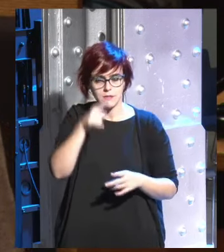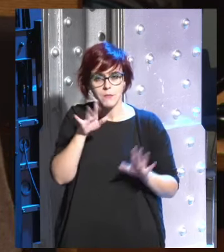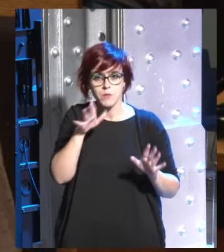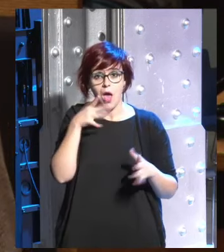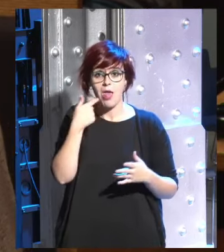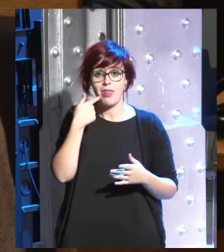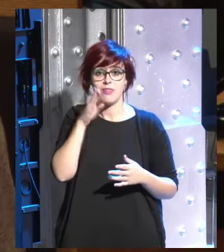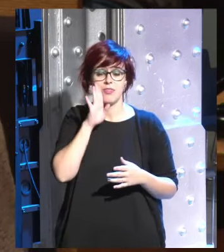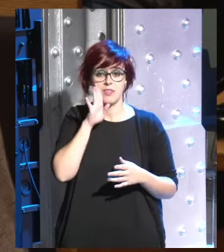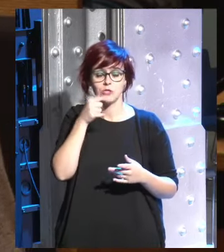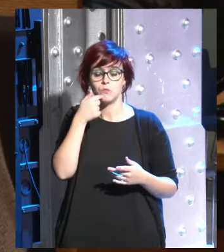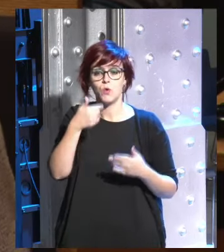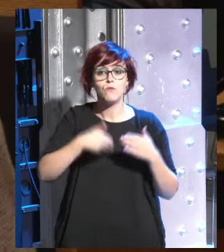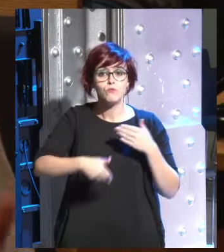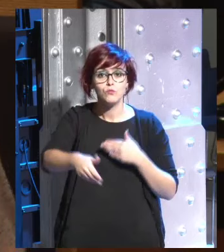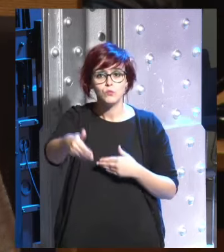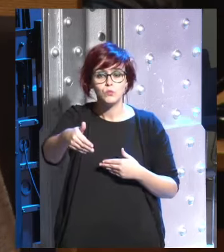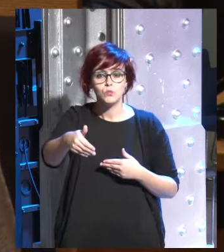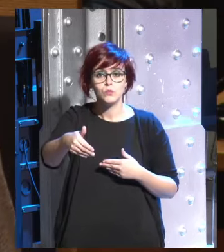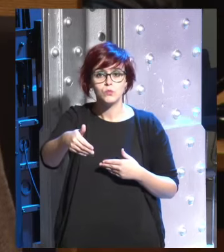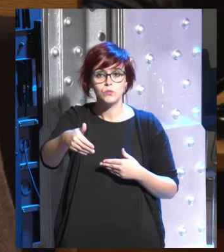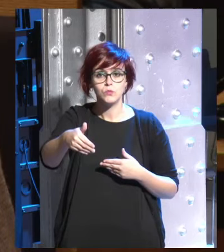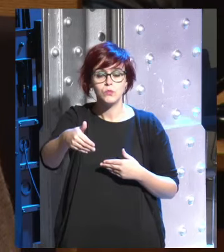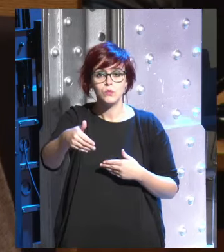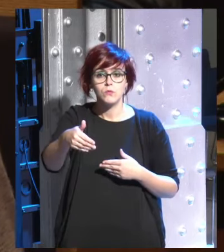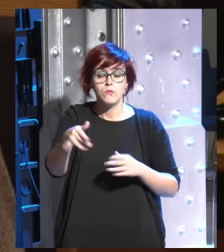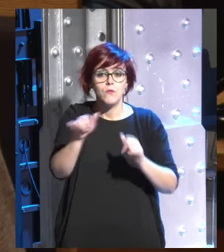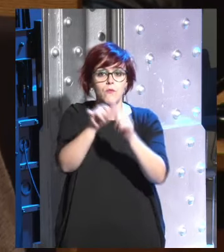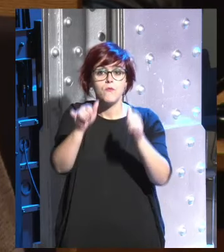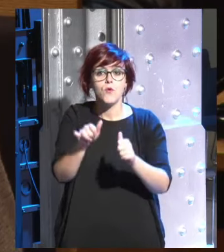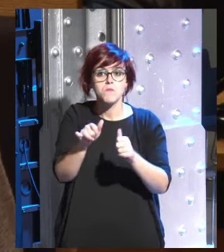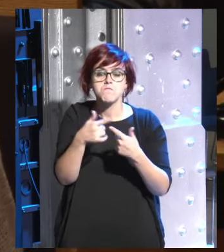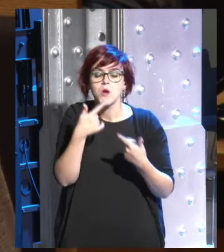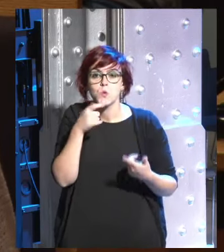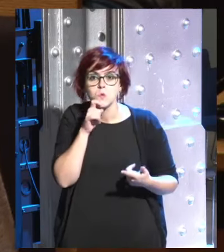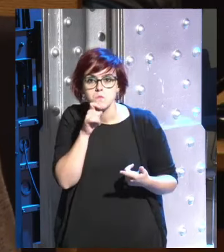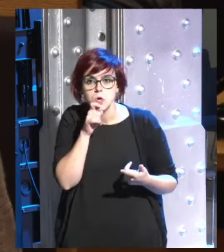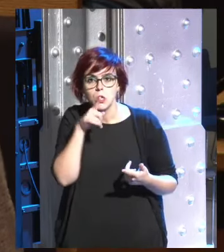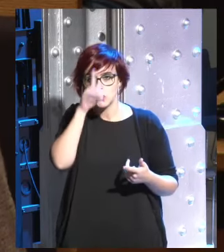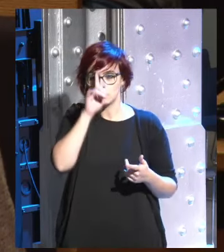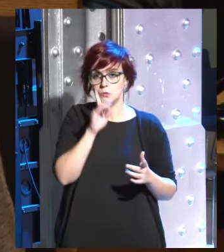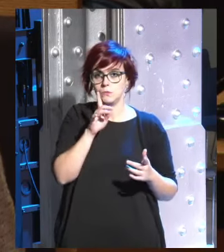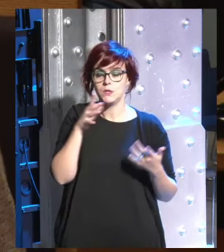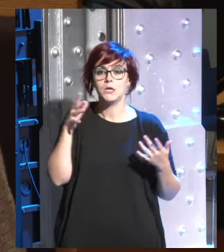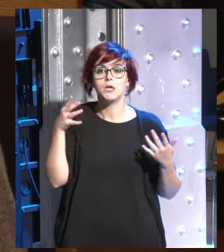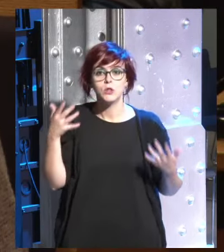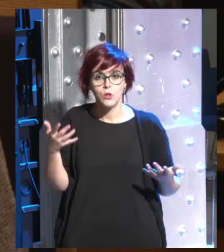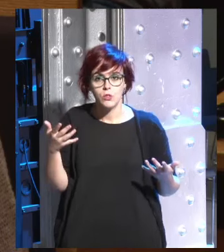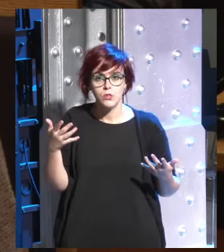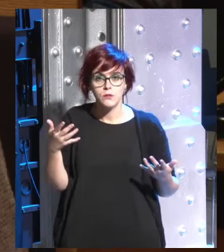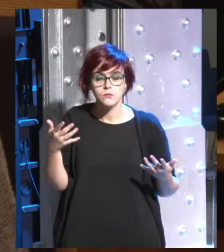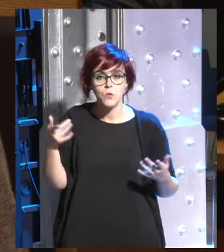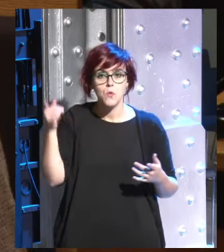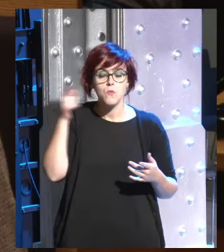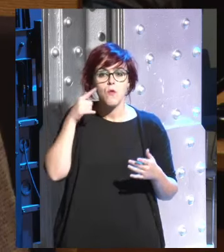acabas de decir que no sabemos qué aspecto va a tener el futuro o qué